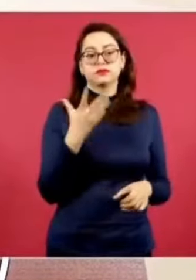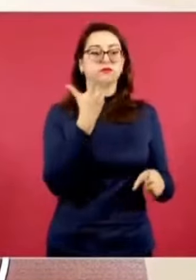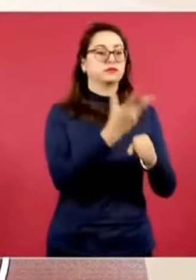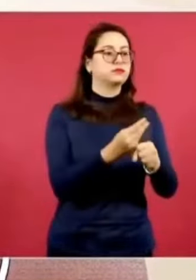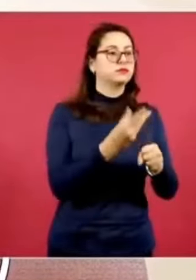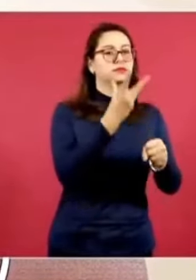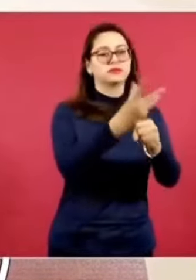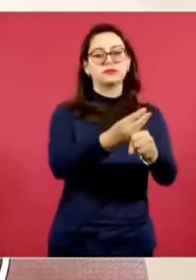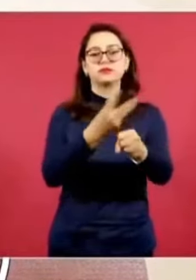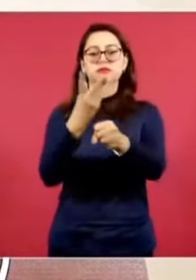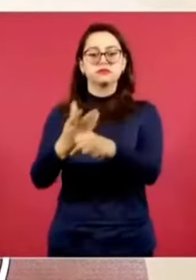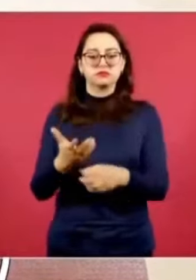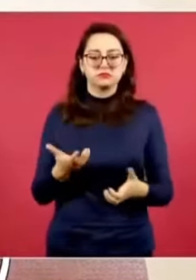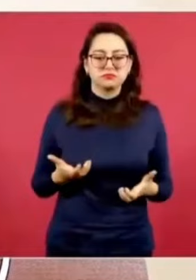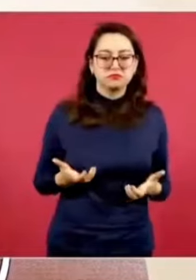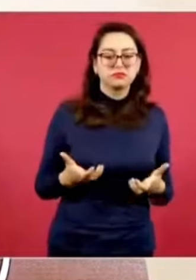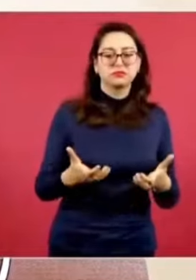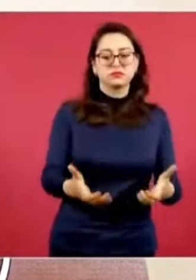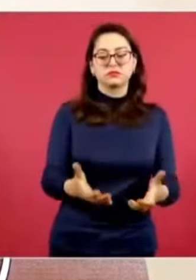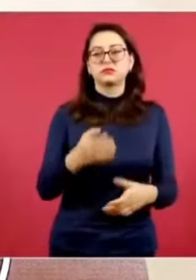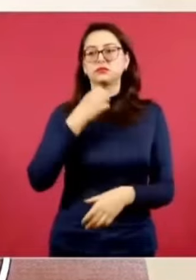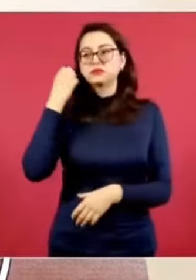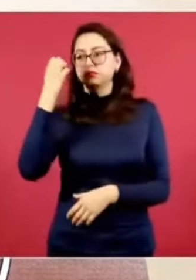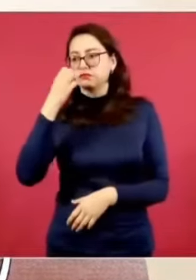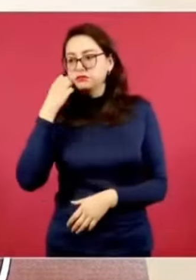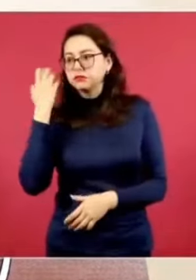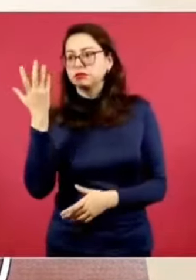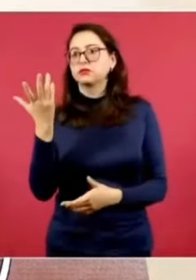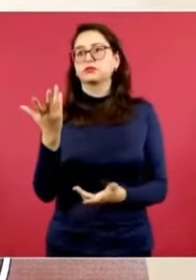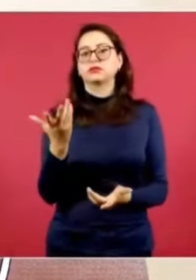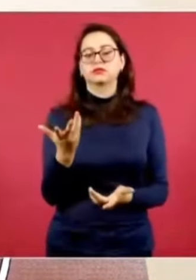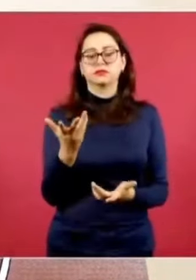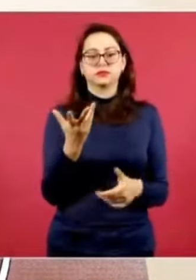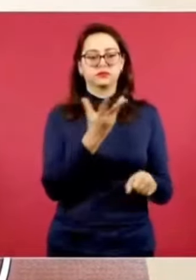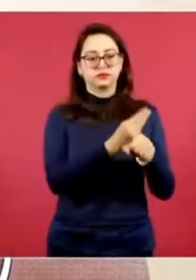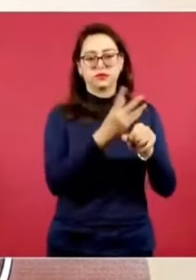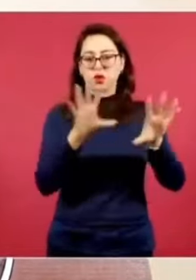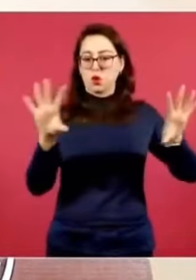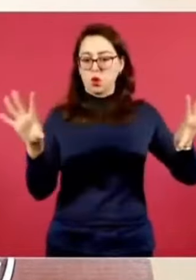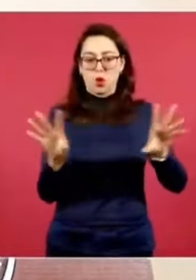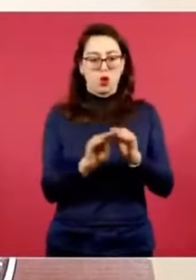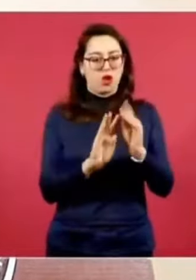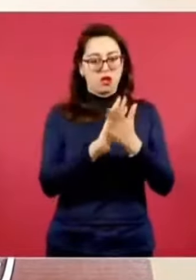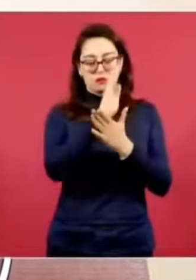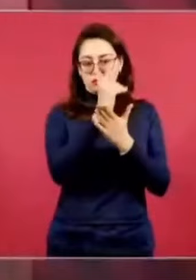educación. Es un programa integral.